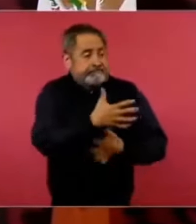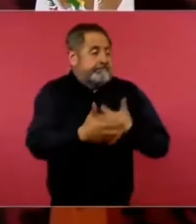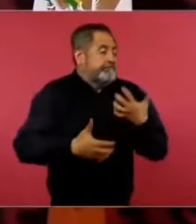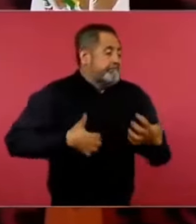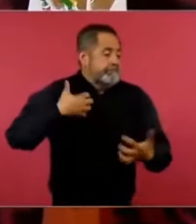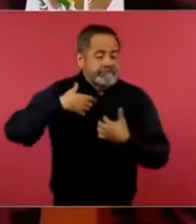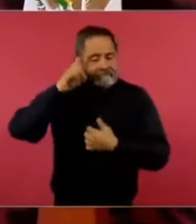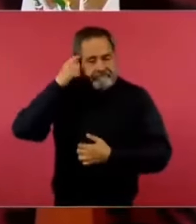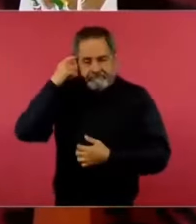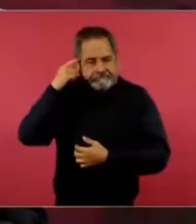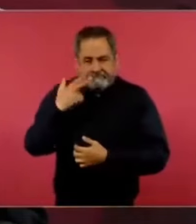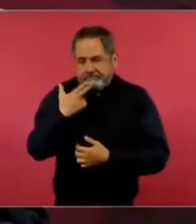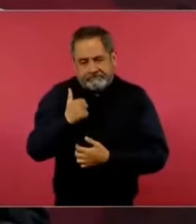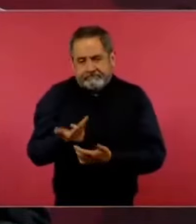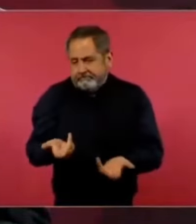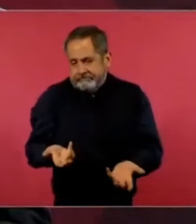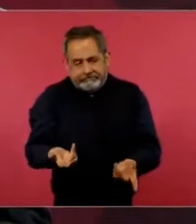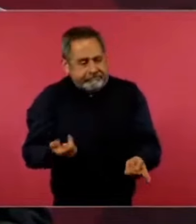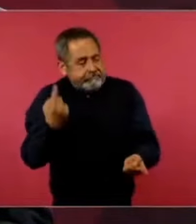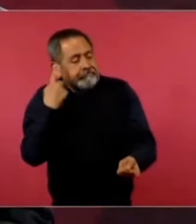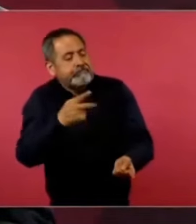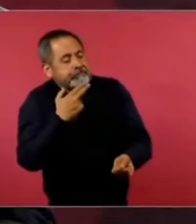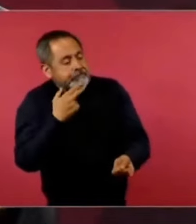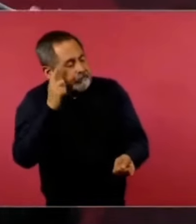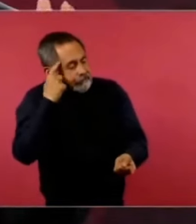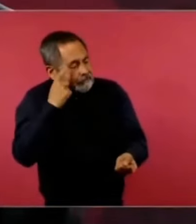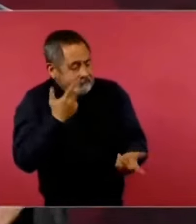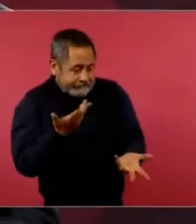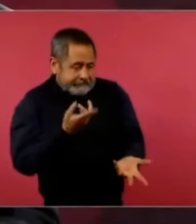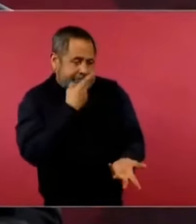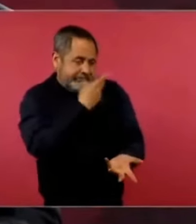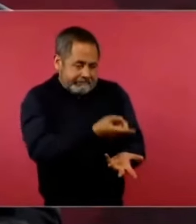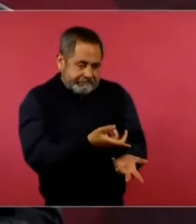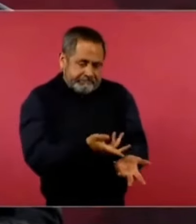no ayuda.